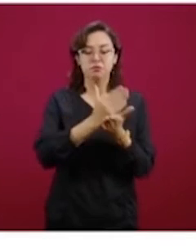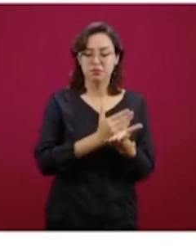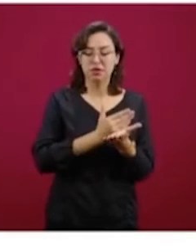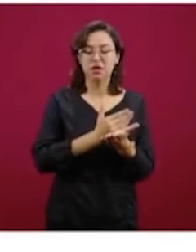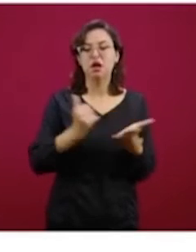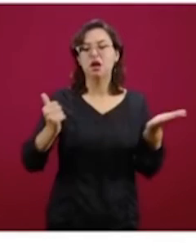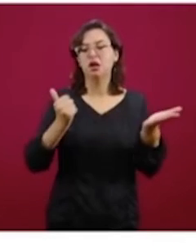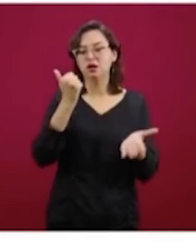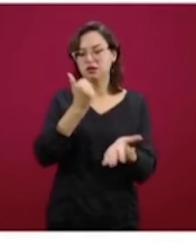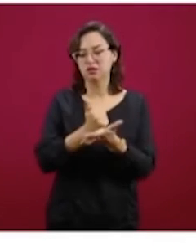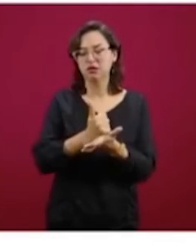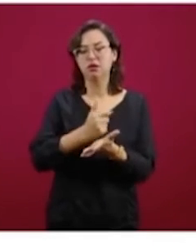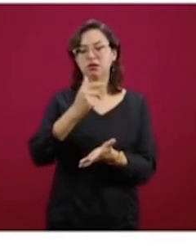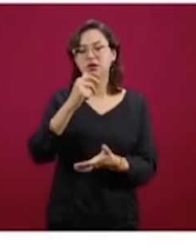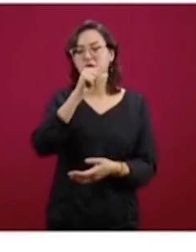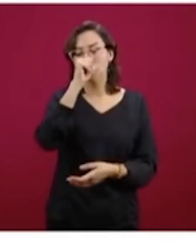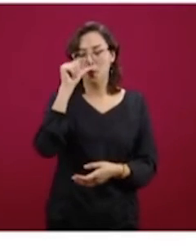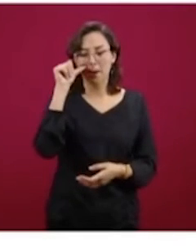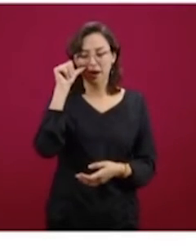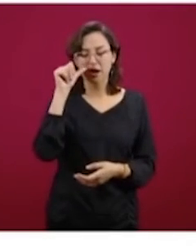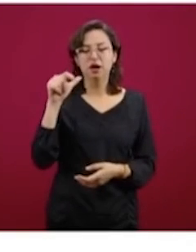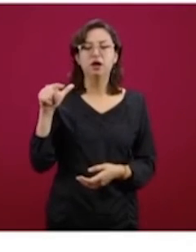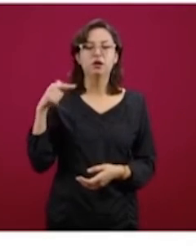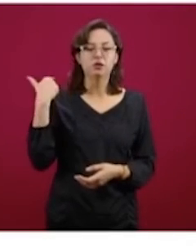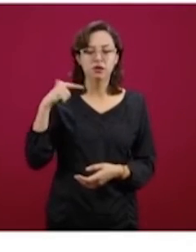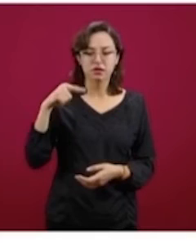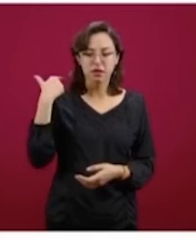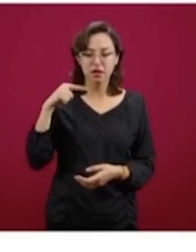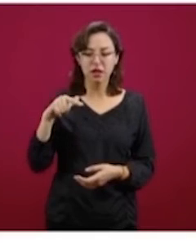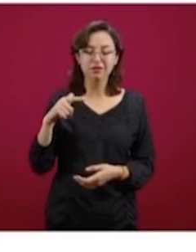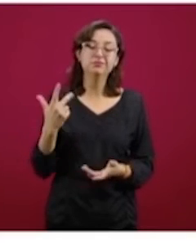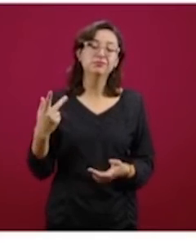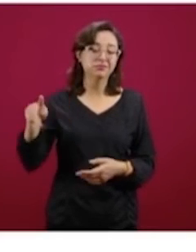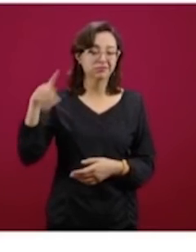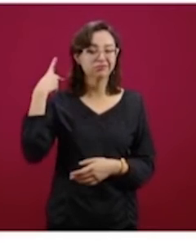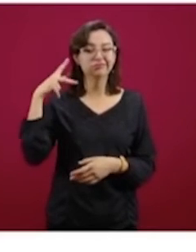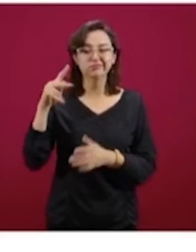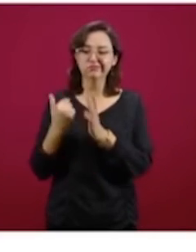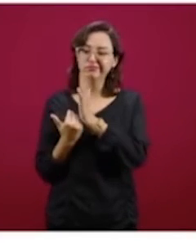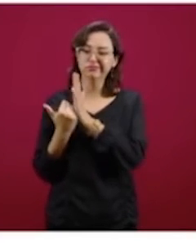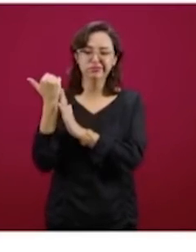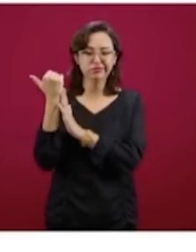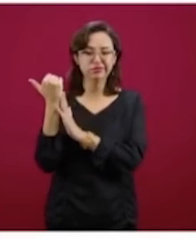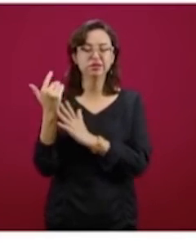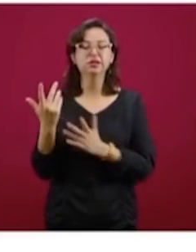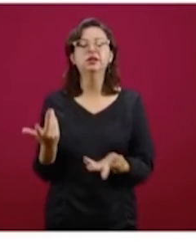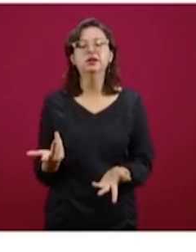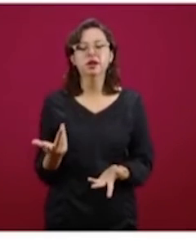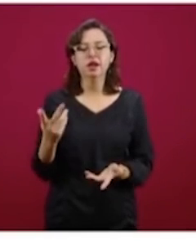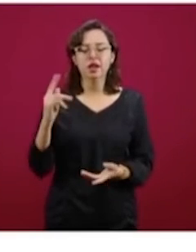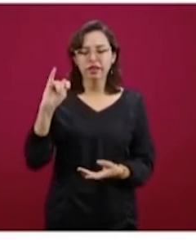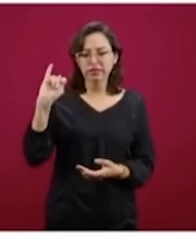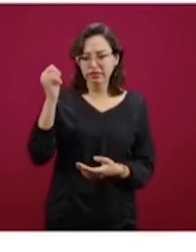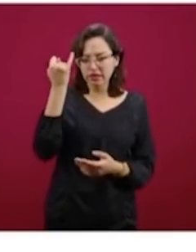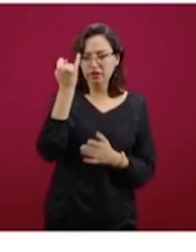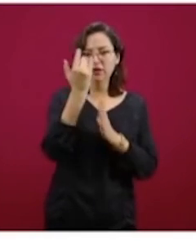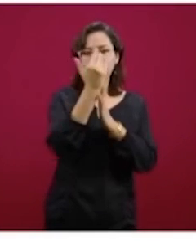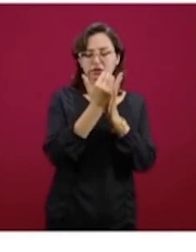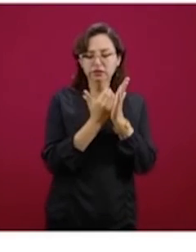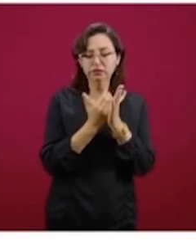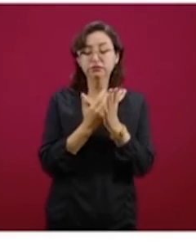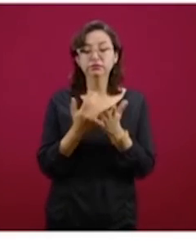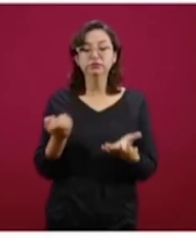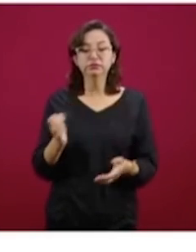en Ciudad Juárez, en Guadalajara, Puebla se nos subió un poquito, Tijuana está a la baja y